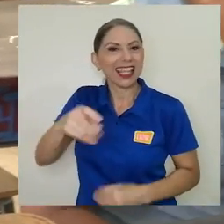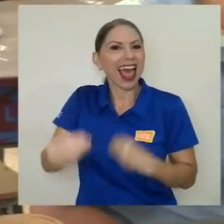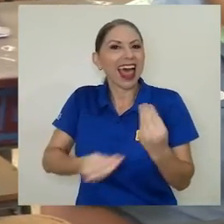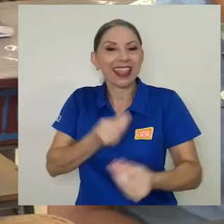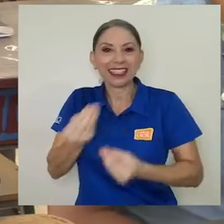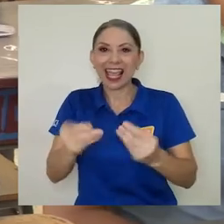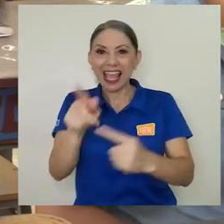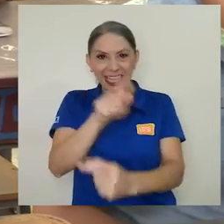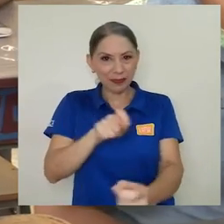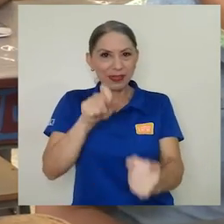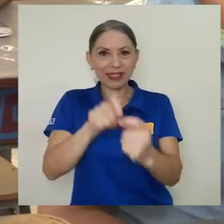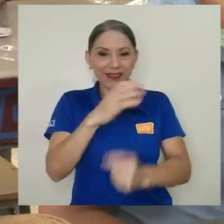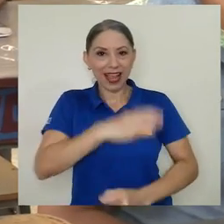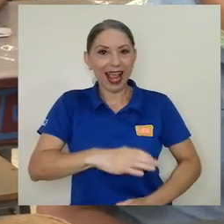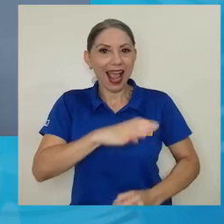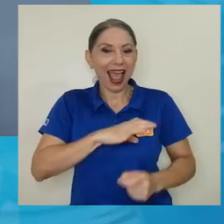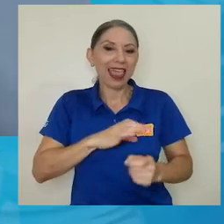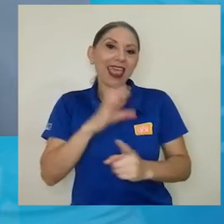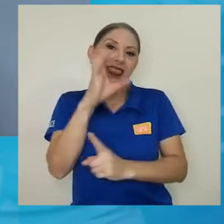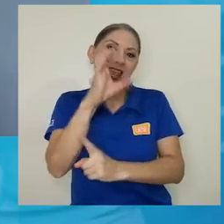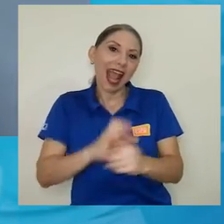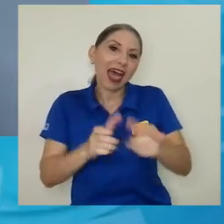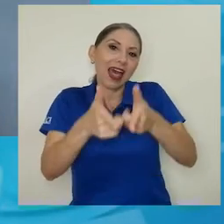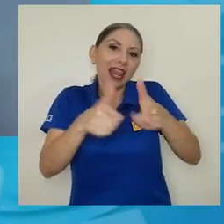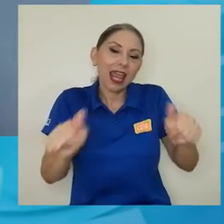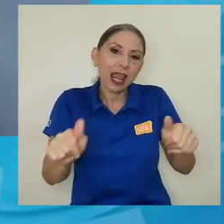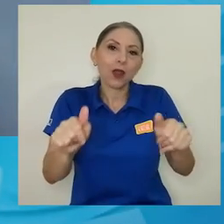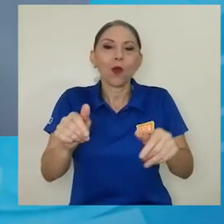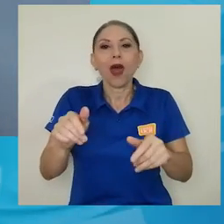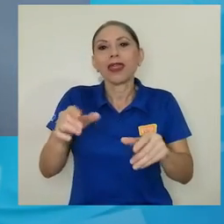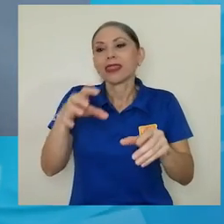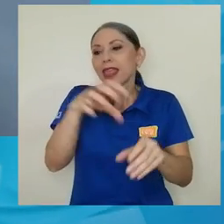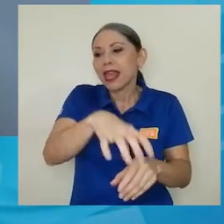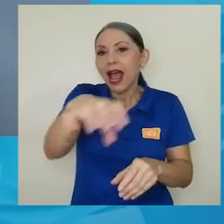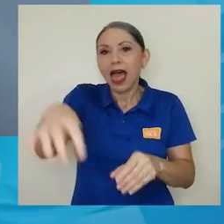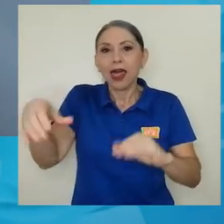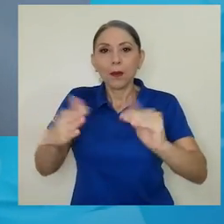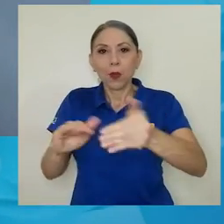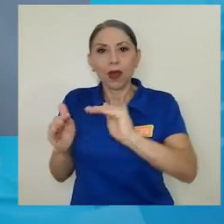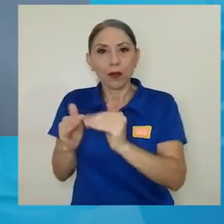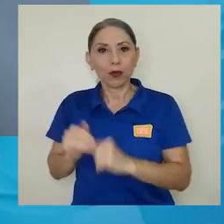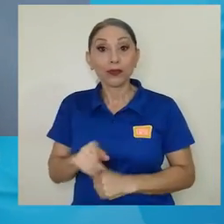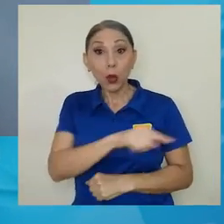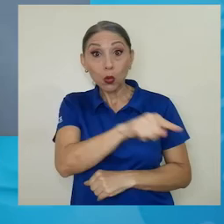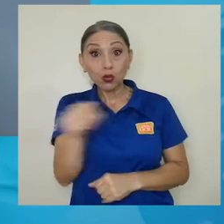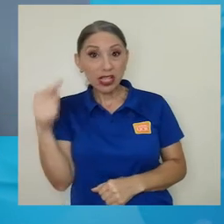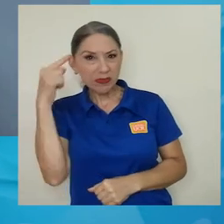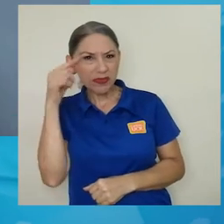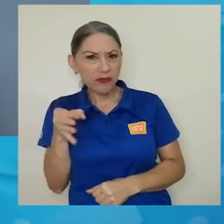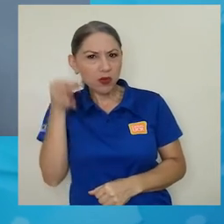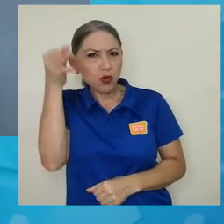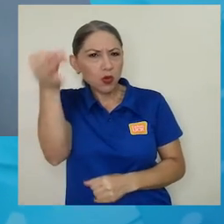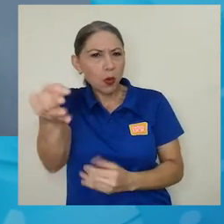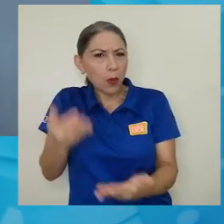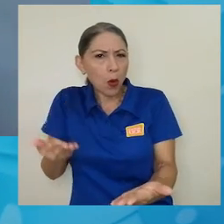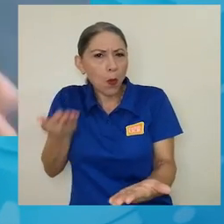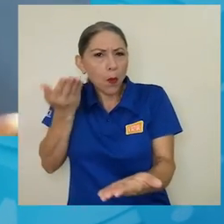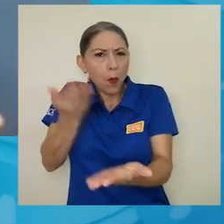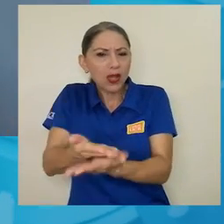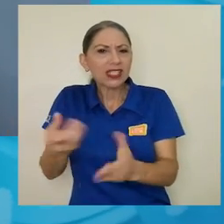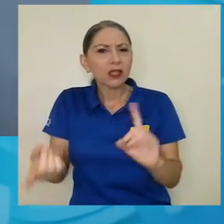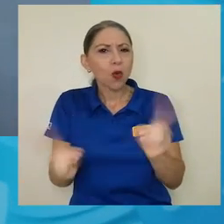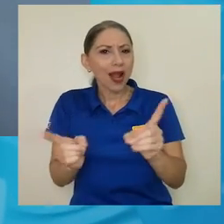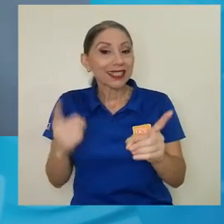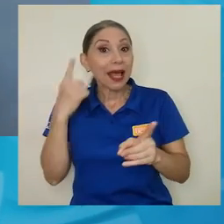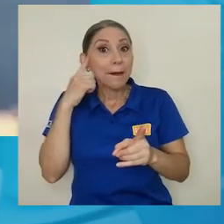lengua, de cada pueblo. ¿Qué otras propuestas realizan ustedes a futuro para continuar con esta misma